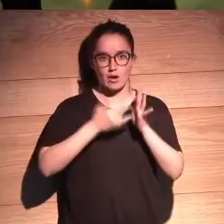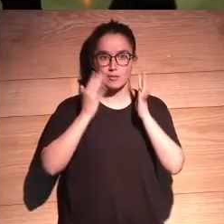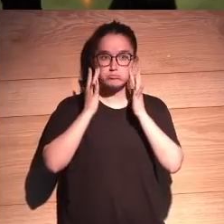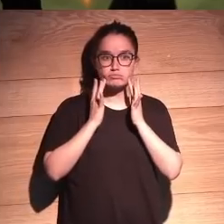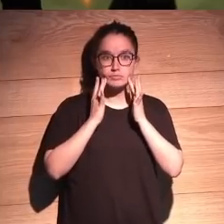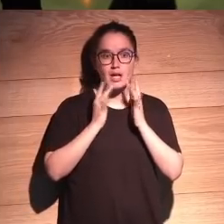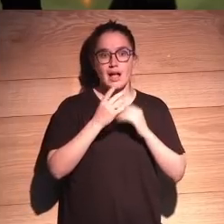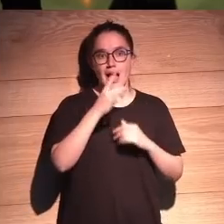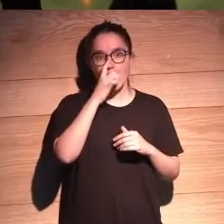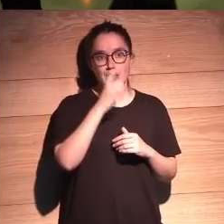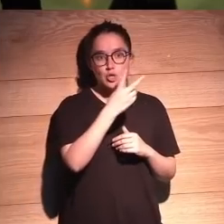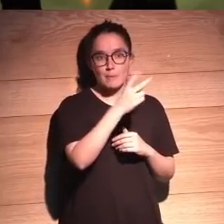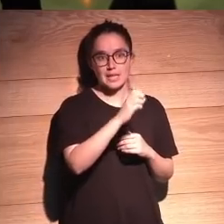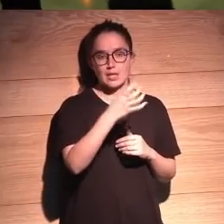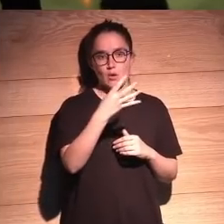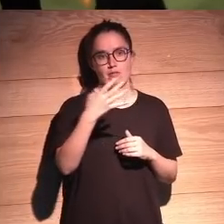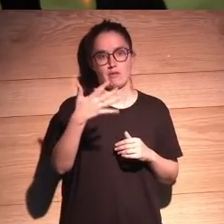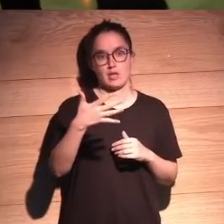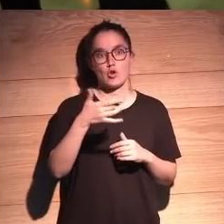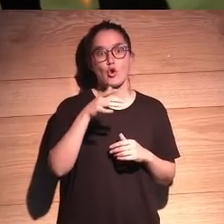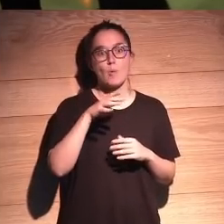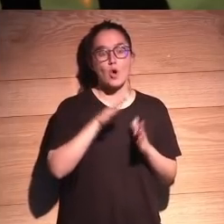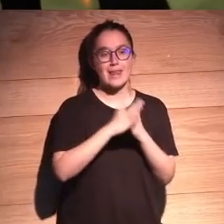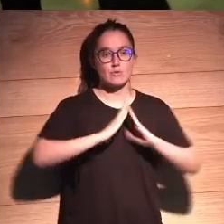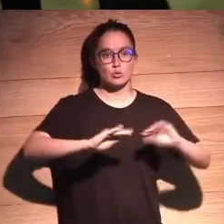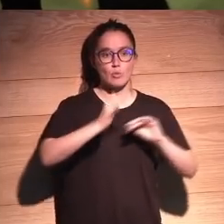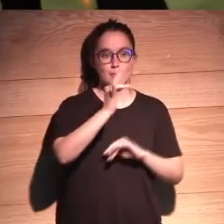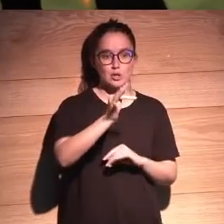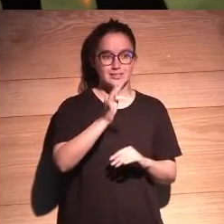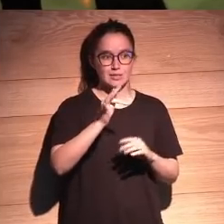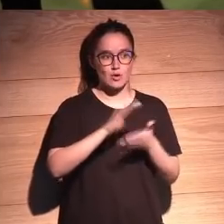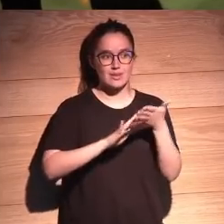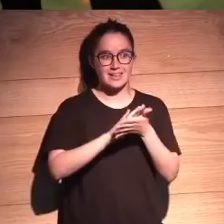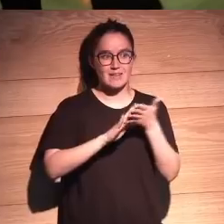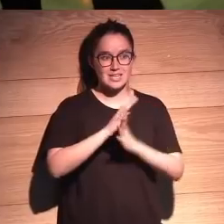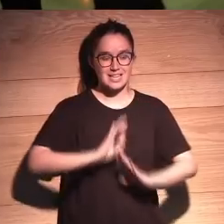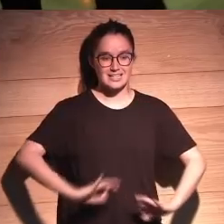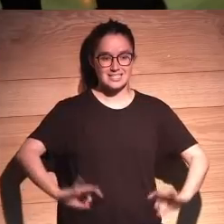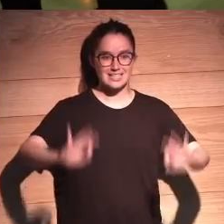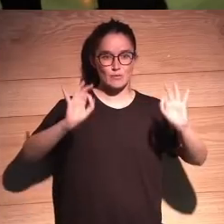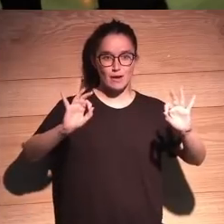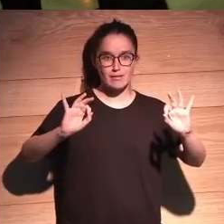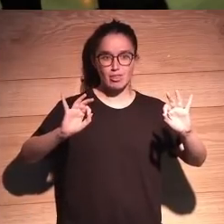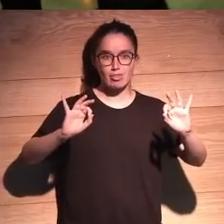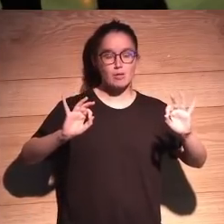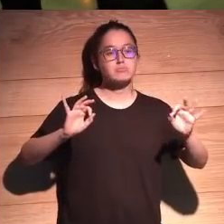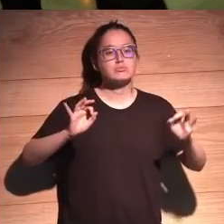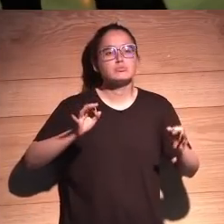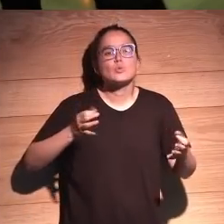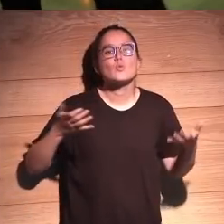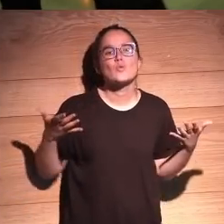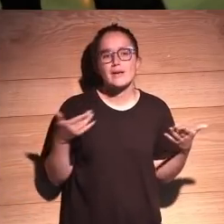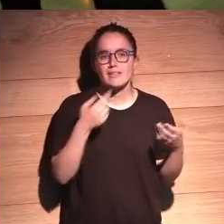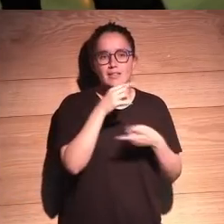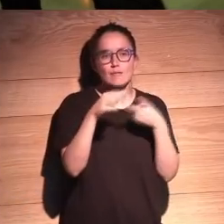dicha que es en el año 2045 como tu libro es optimista es visionario y hablas de la singularidad ¿cómo te posicionas tú